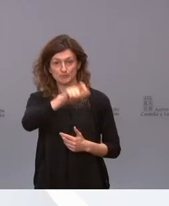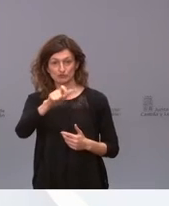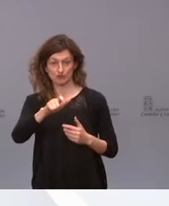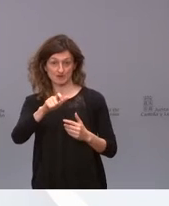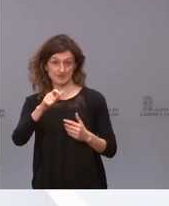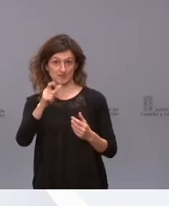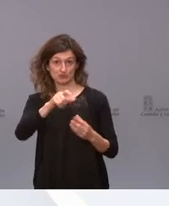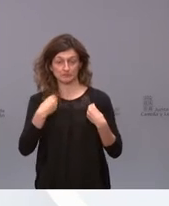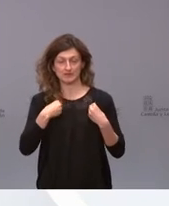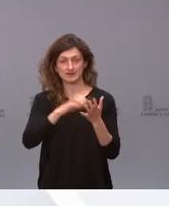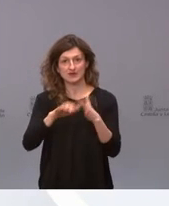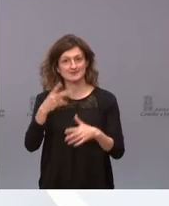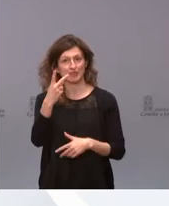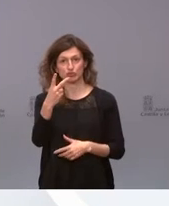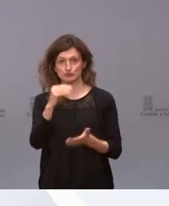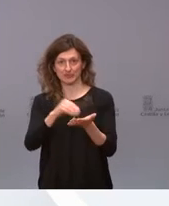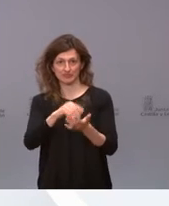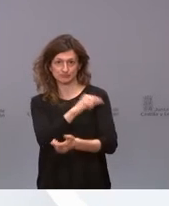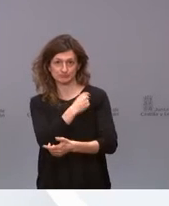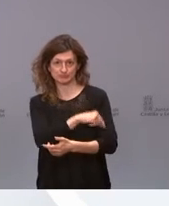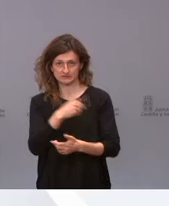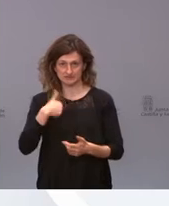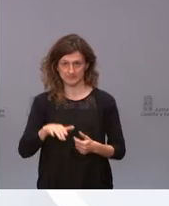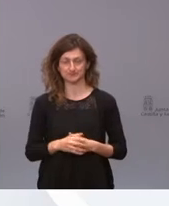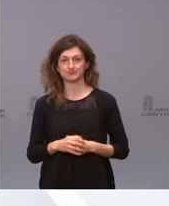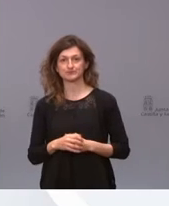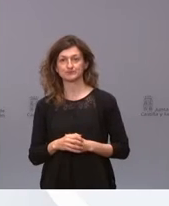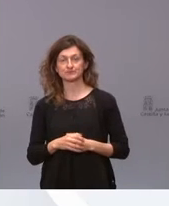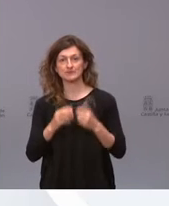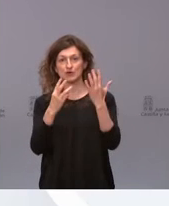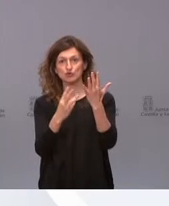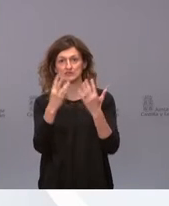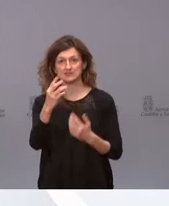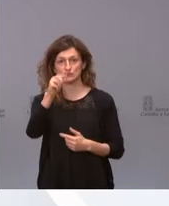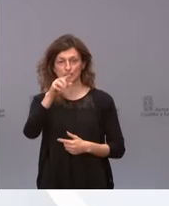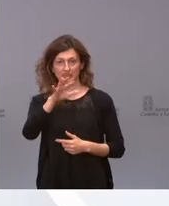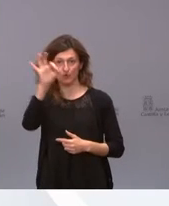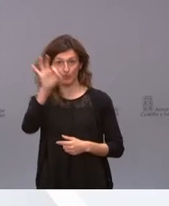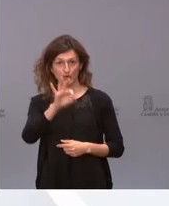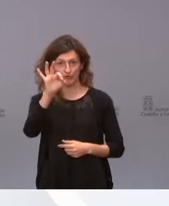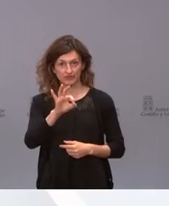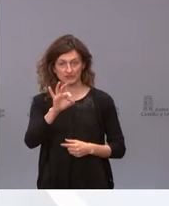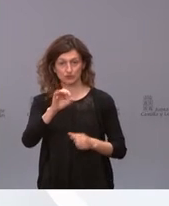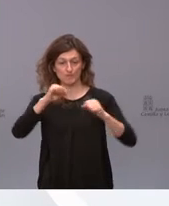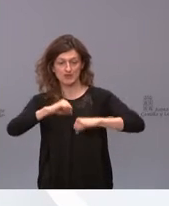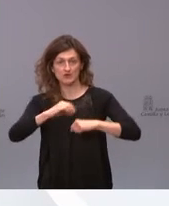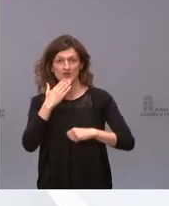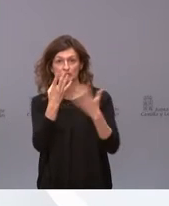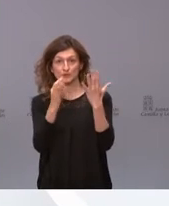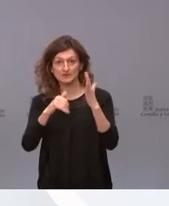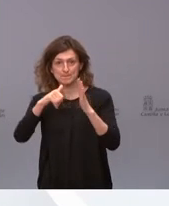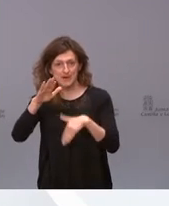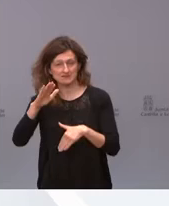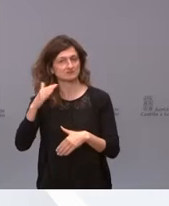de Castilla y León tiene ya las dos dosis y el 83,5% de los mayores de 90 años